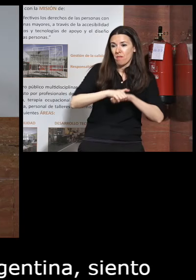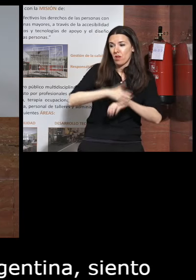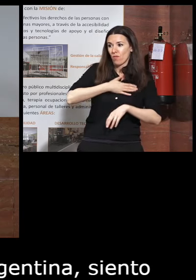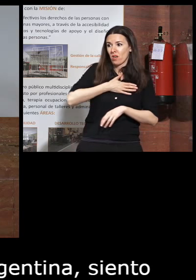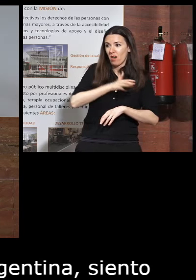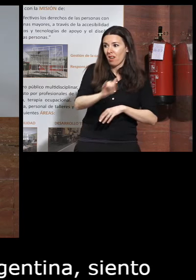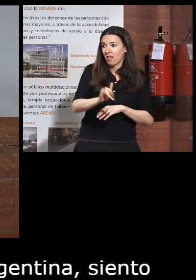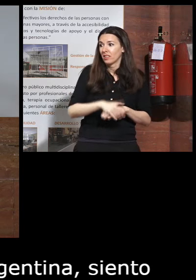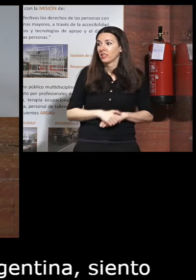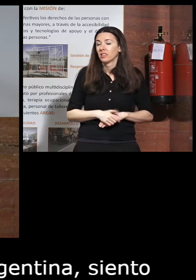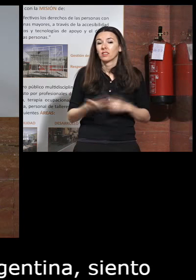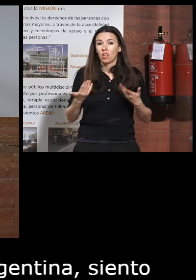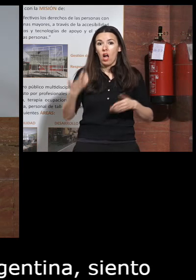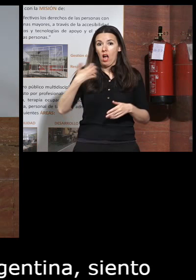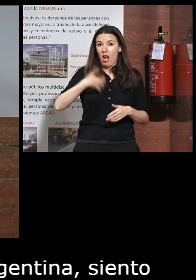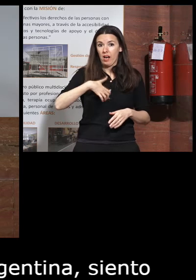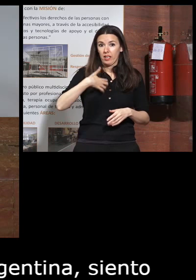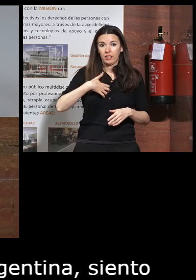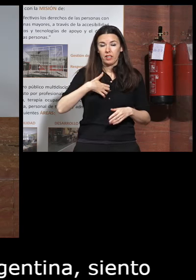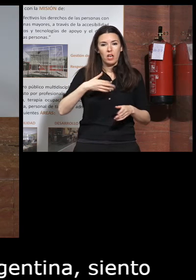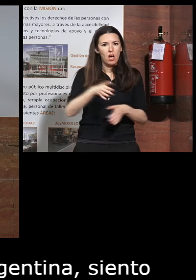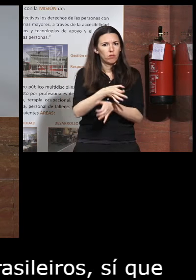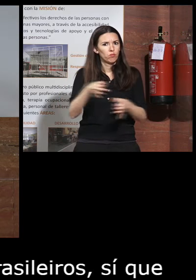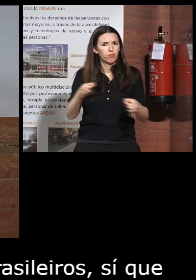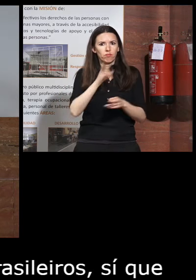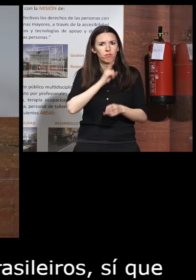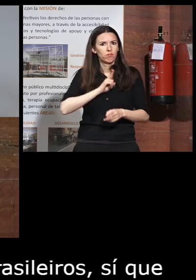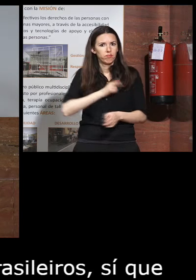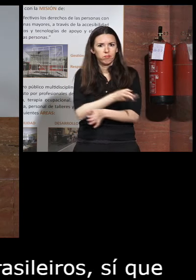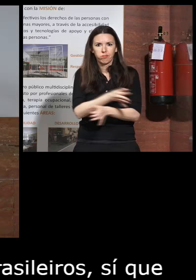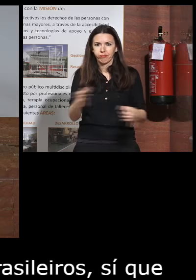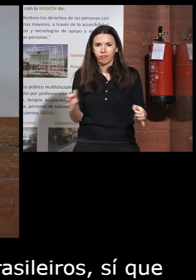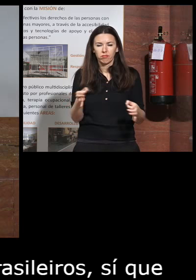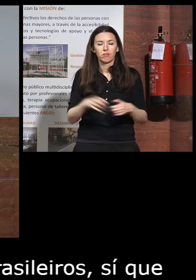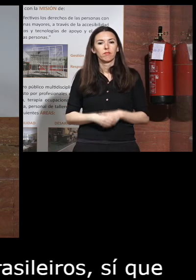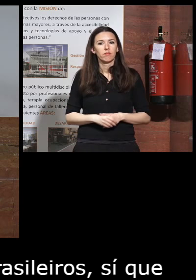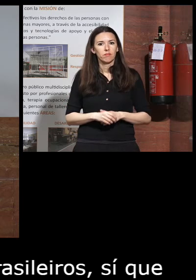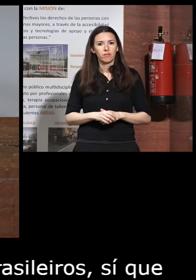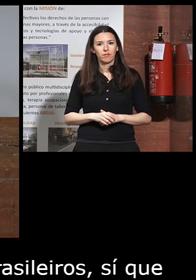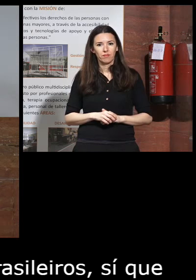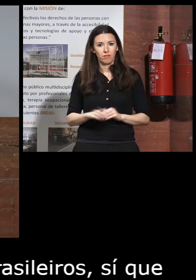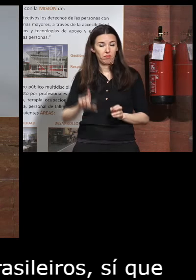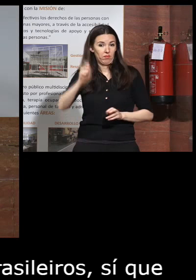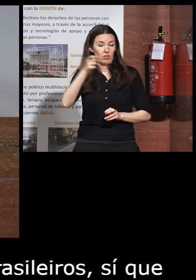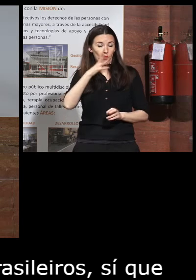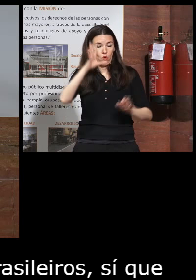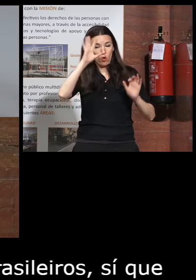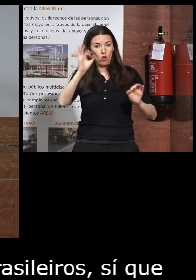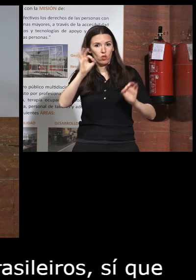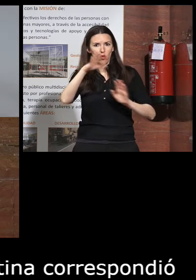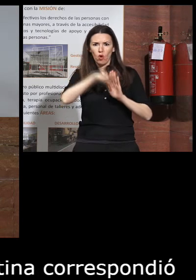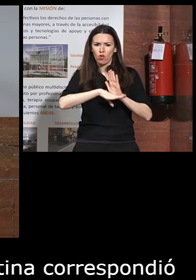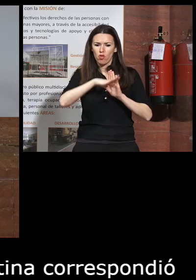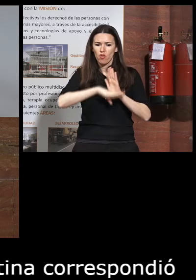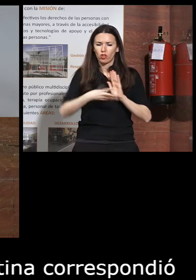entonces Argentina correspondió estupendamente se consiguió porque yo claro yo puse muchas condiciones